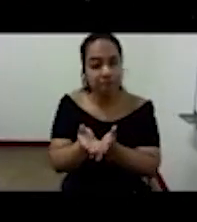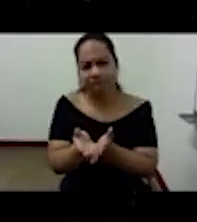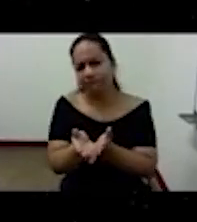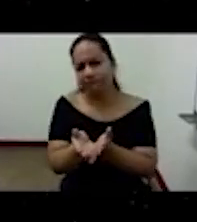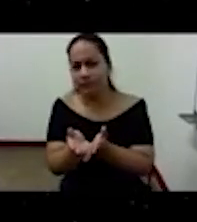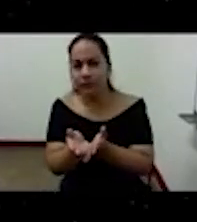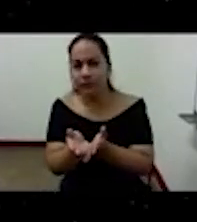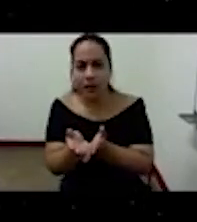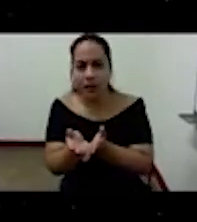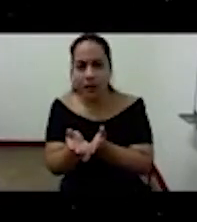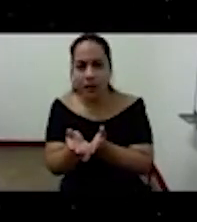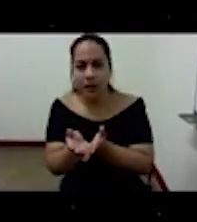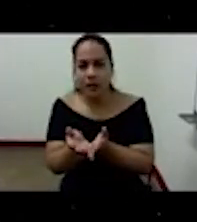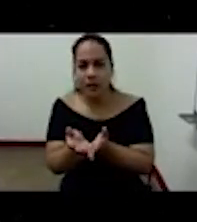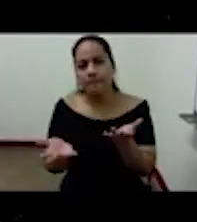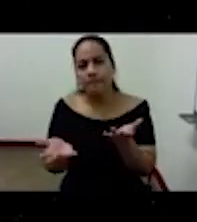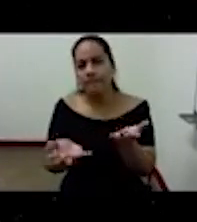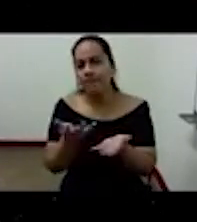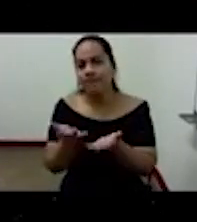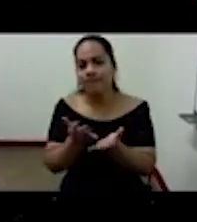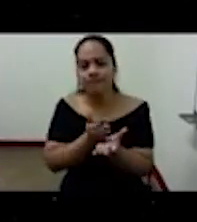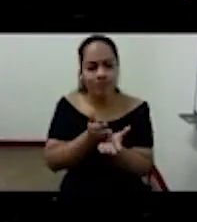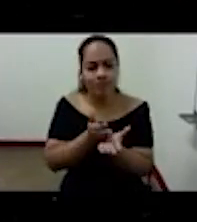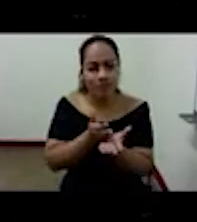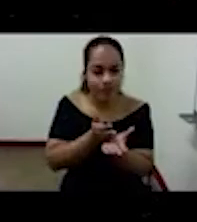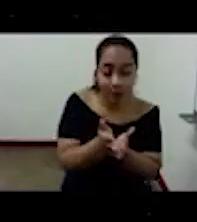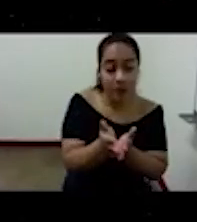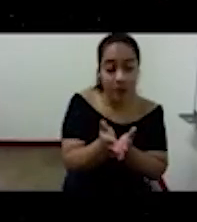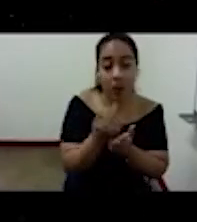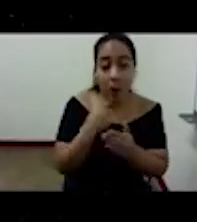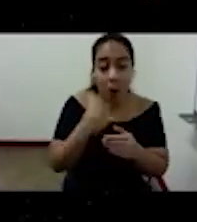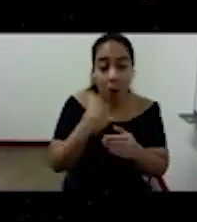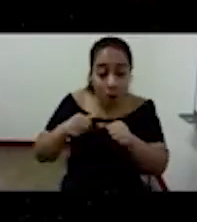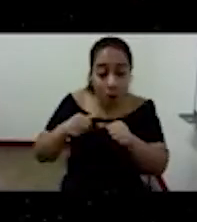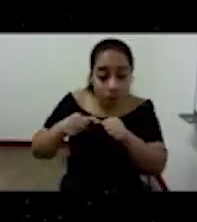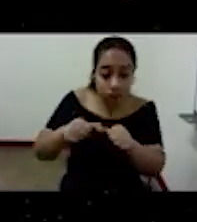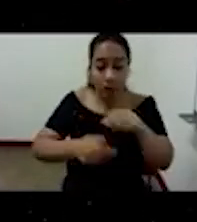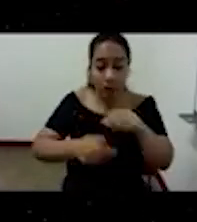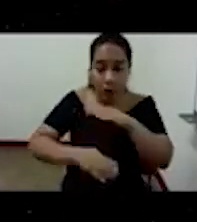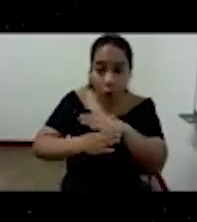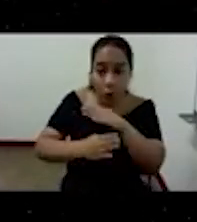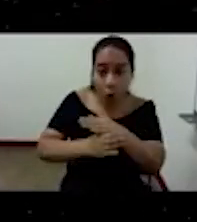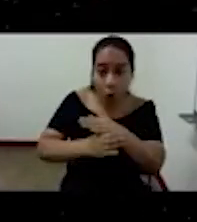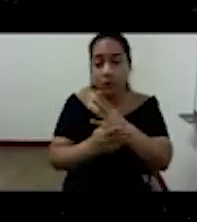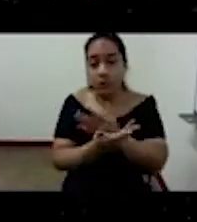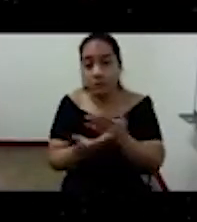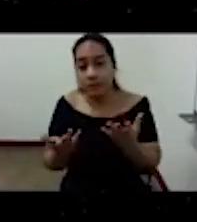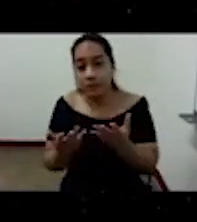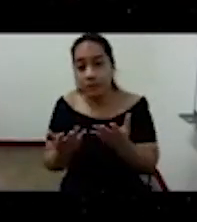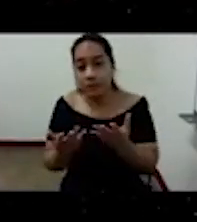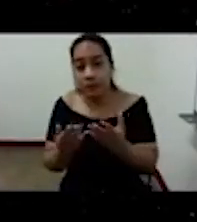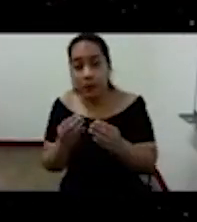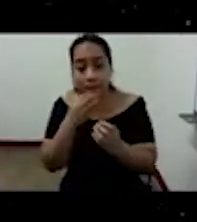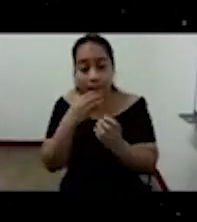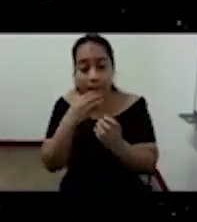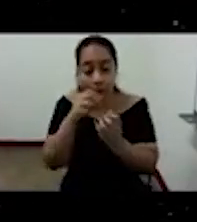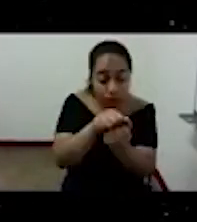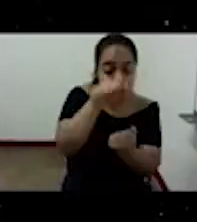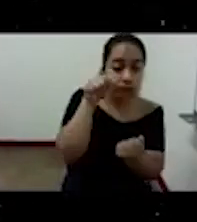no es no siendo la dimensión